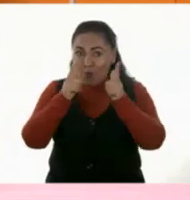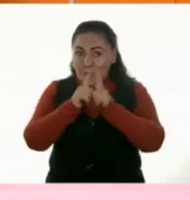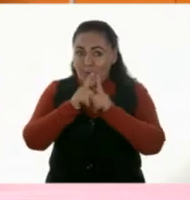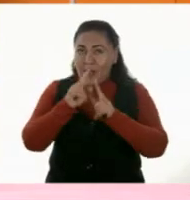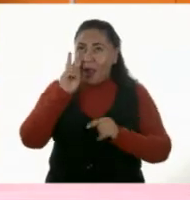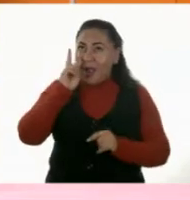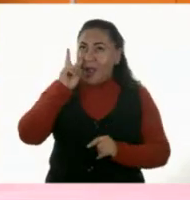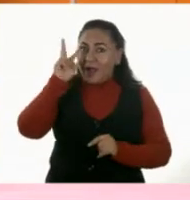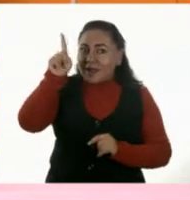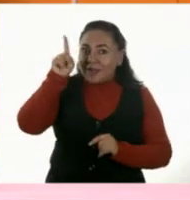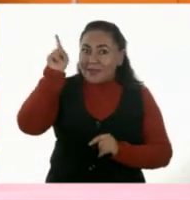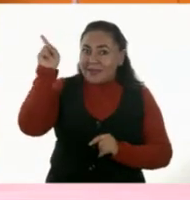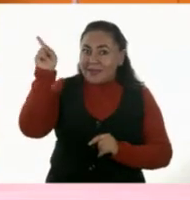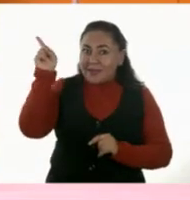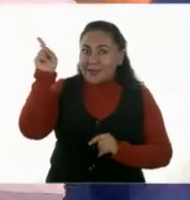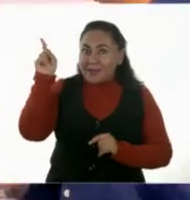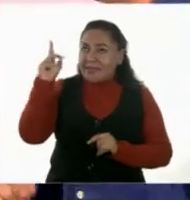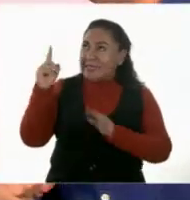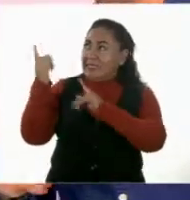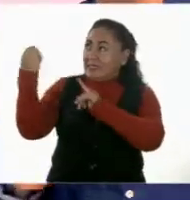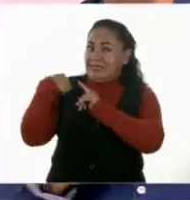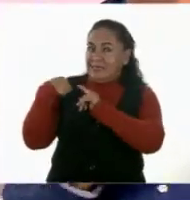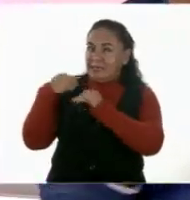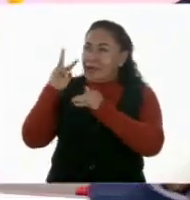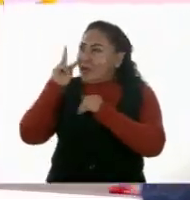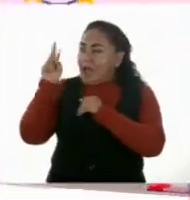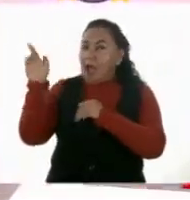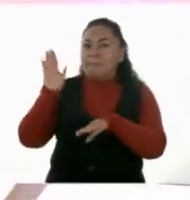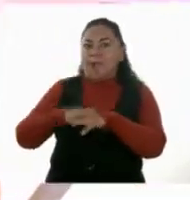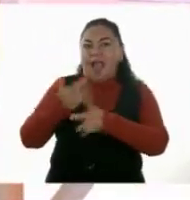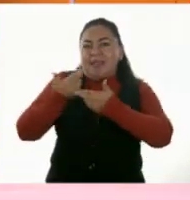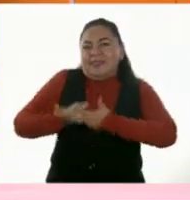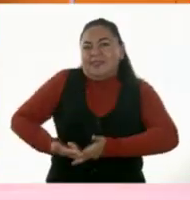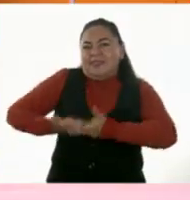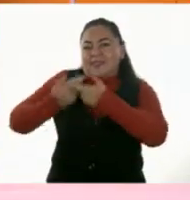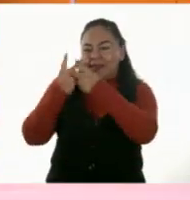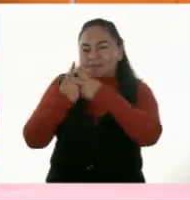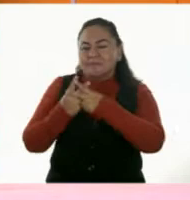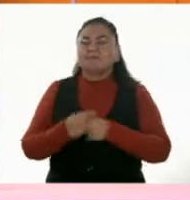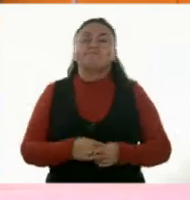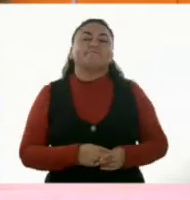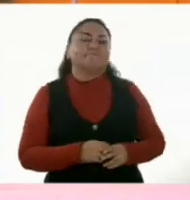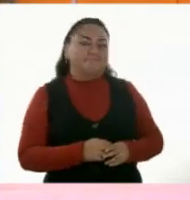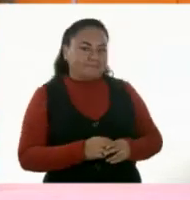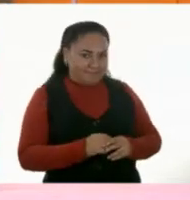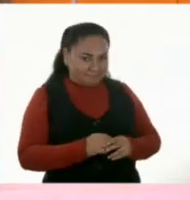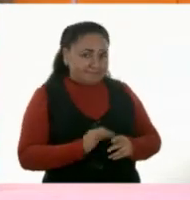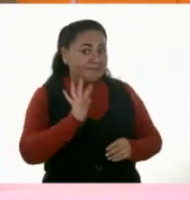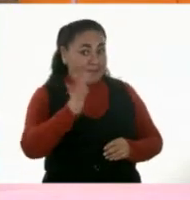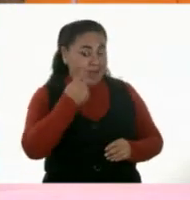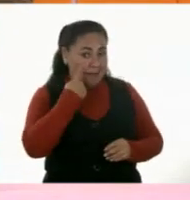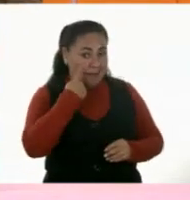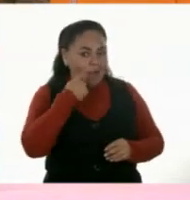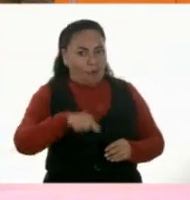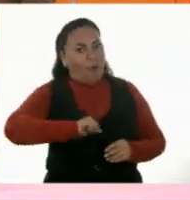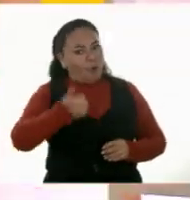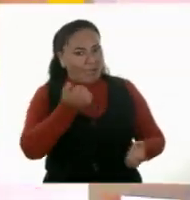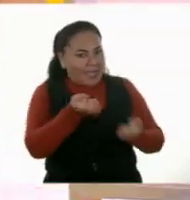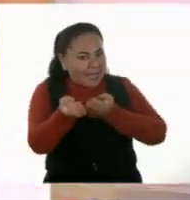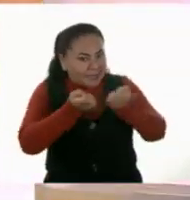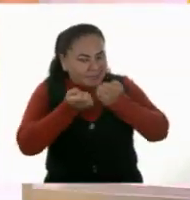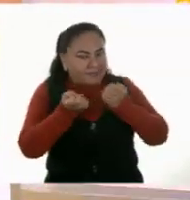el que está más cerca a mí, tiene más estrellitas. Bien. Este es el siguiente ejercicio.